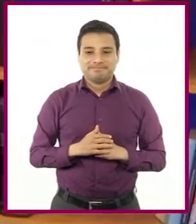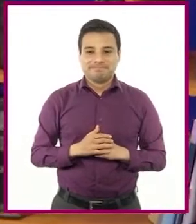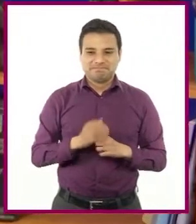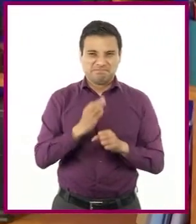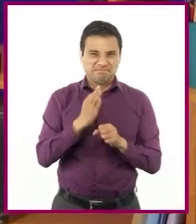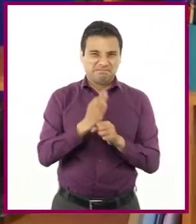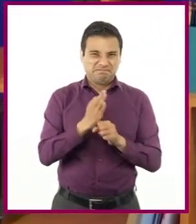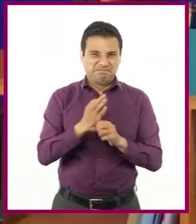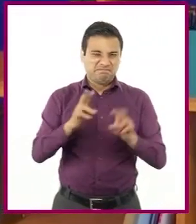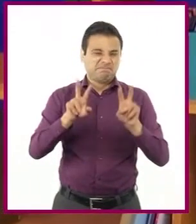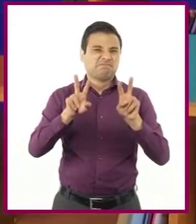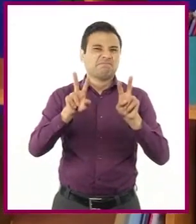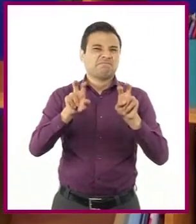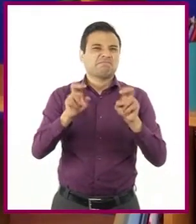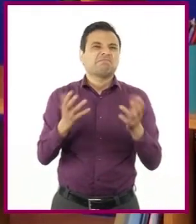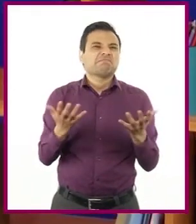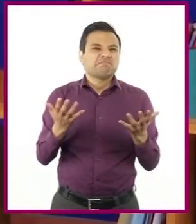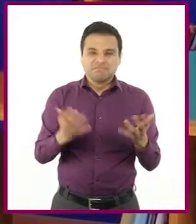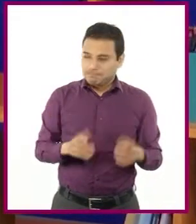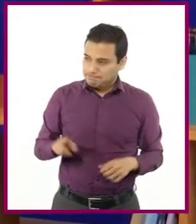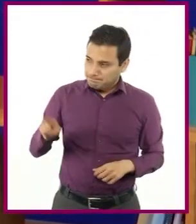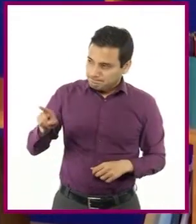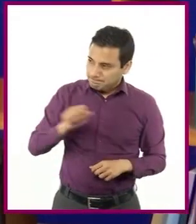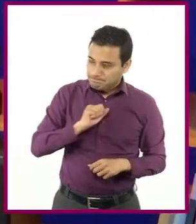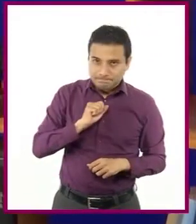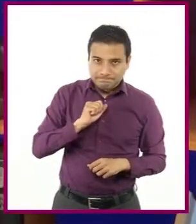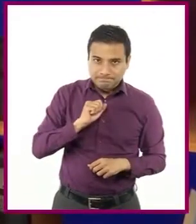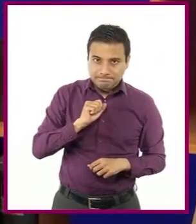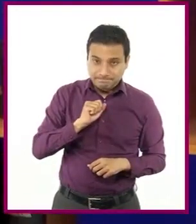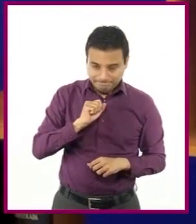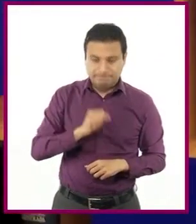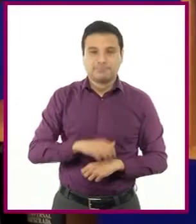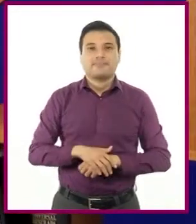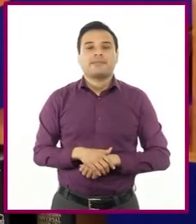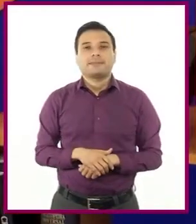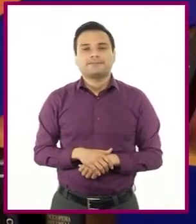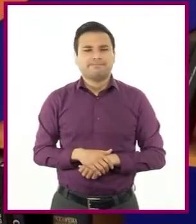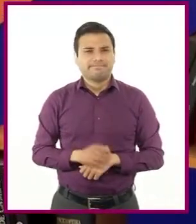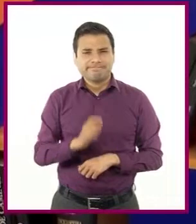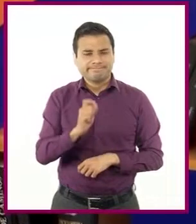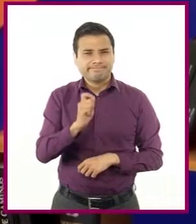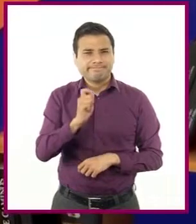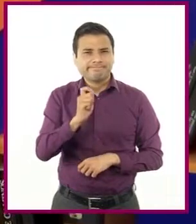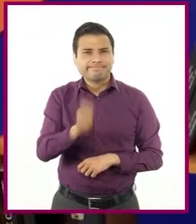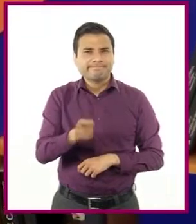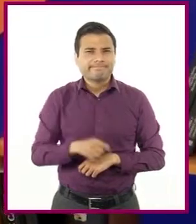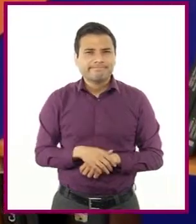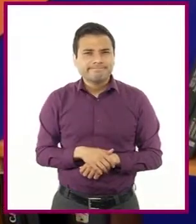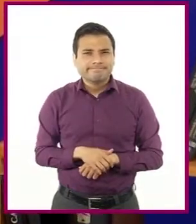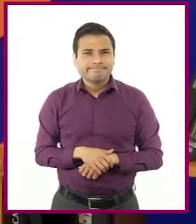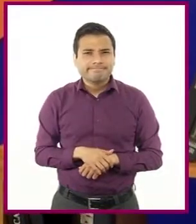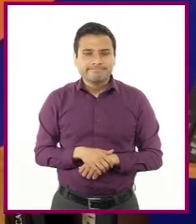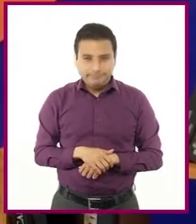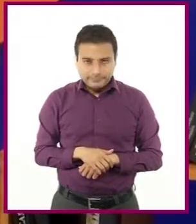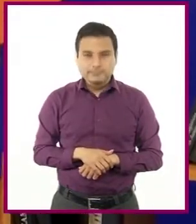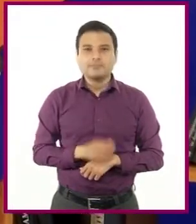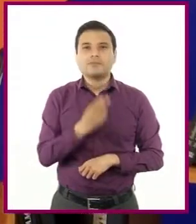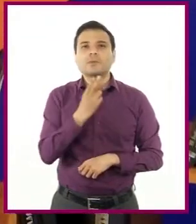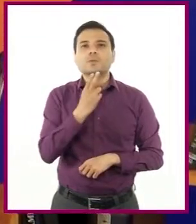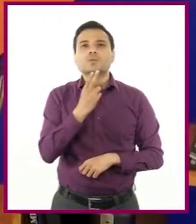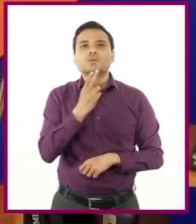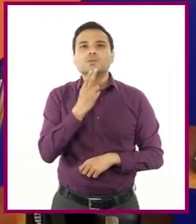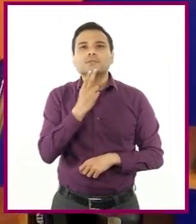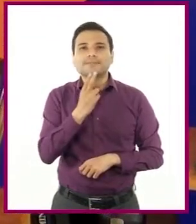¡Suscríbete al El punto en el reglamento. Con esto nos referimos a revisar el uso de signos de